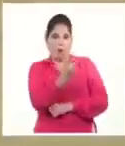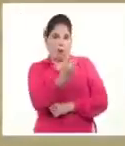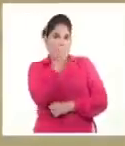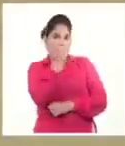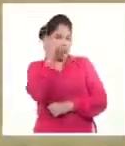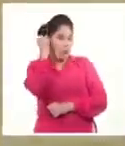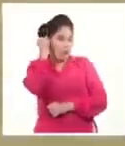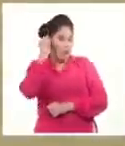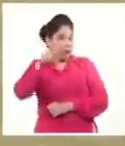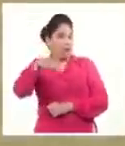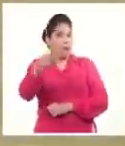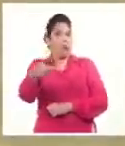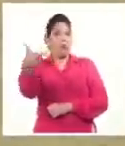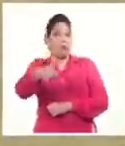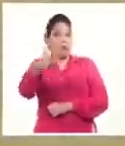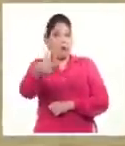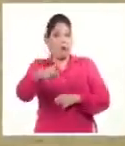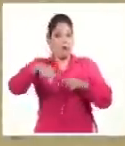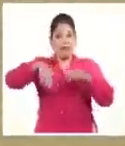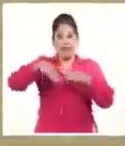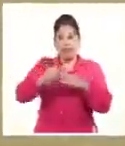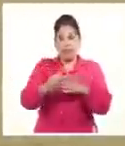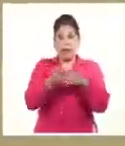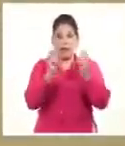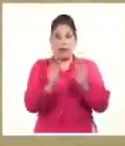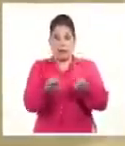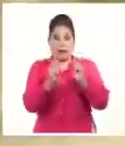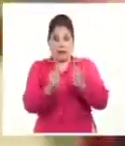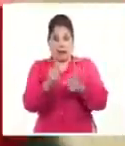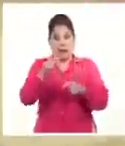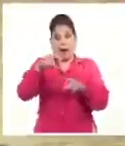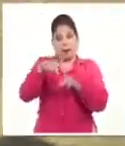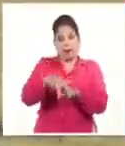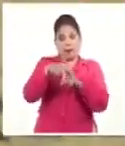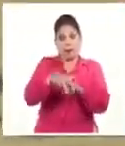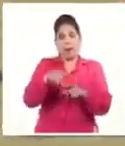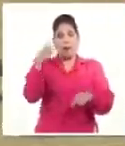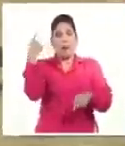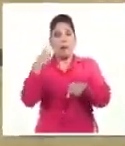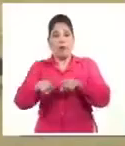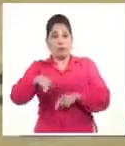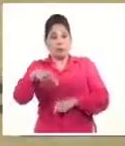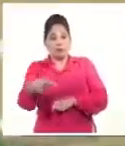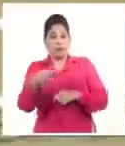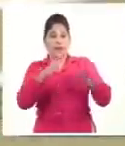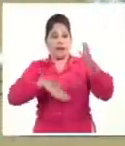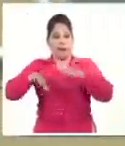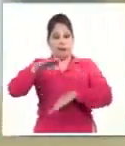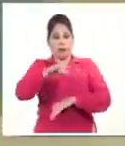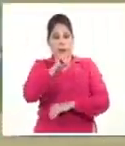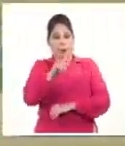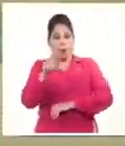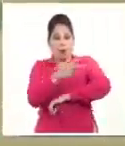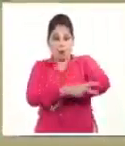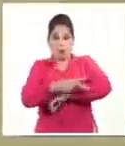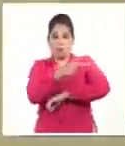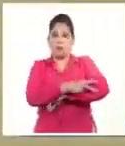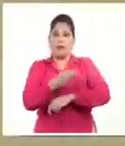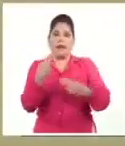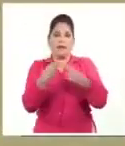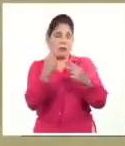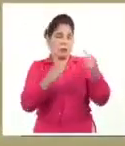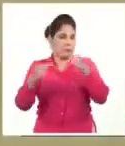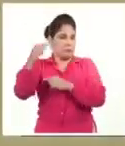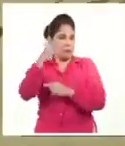mañana. El jueves será el día de la equitación y la natación. En este evento competirán 11 países y el principal